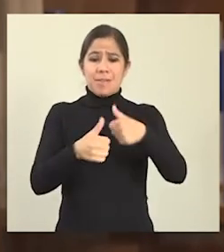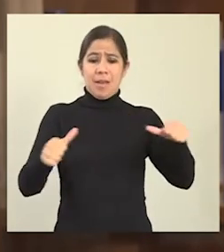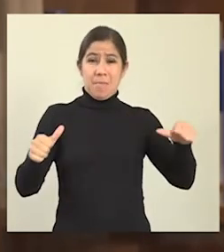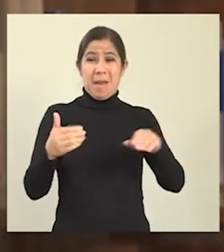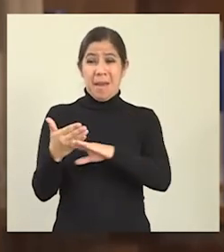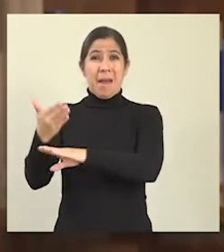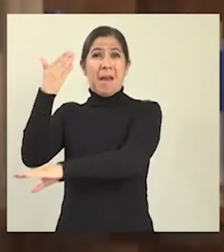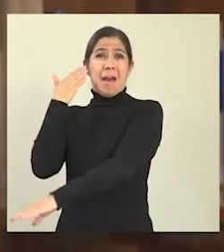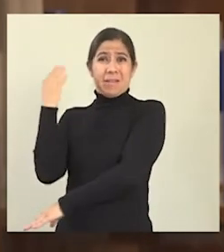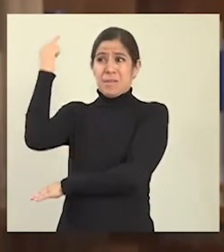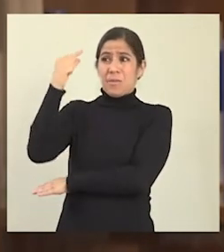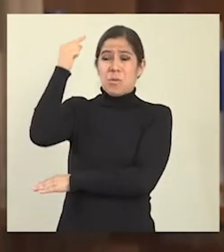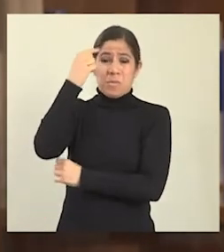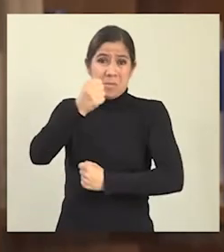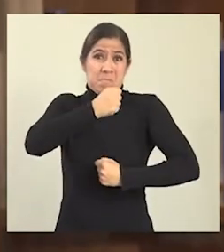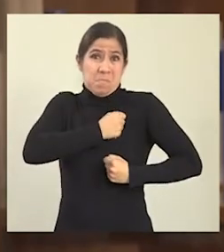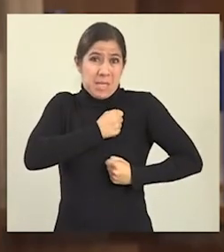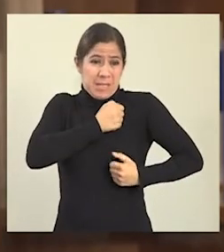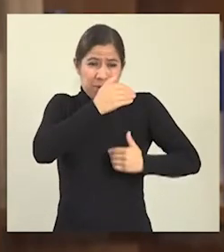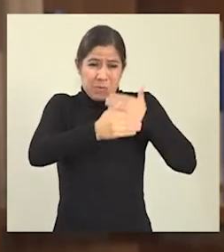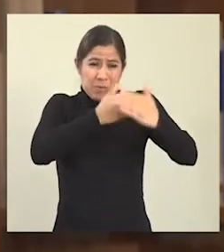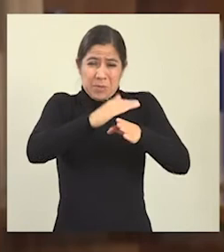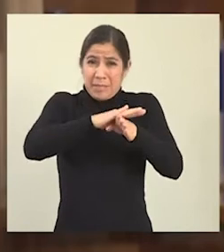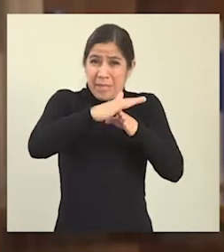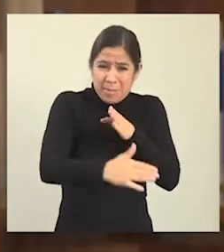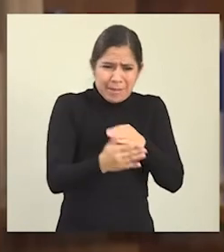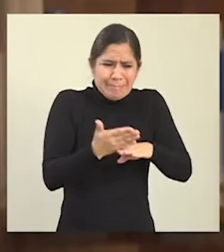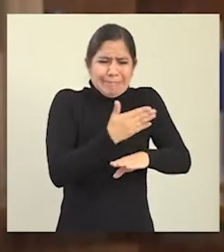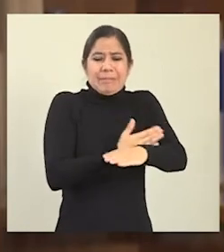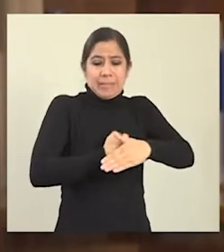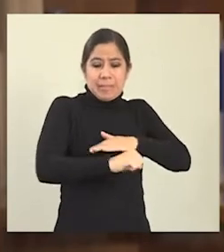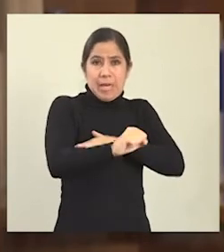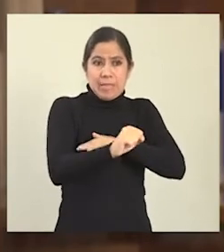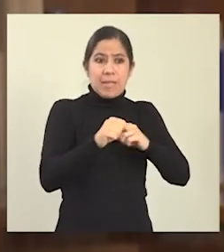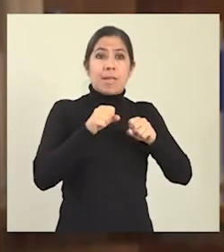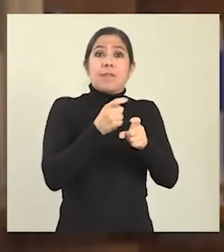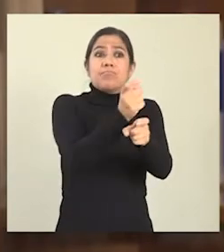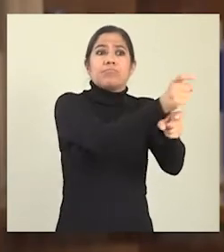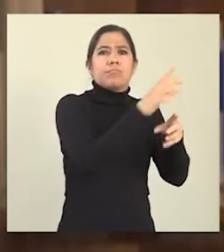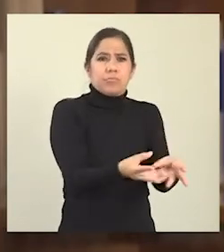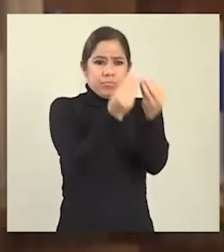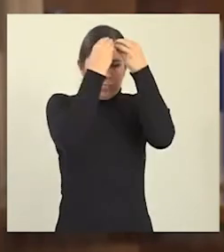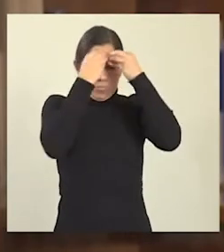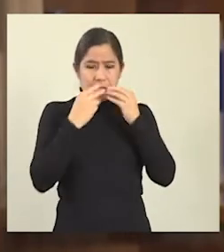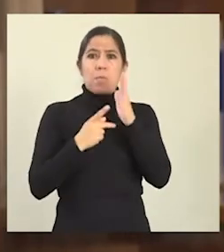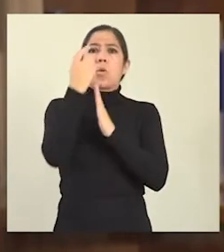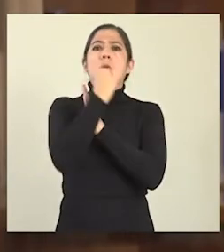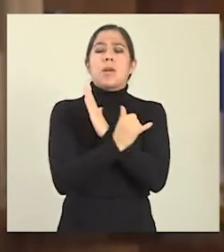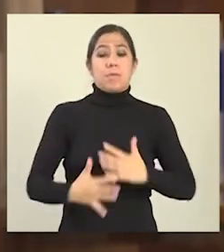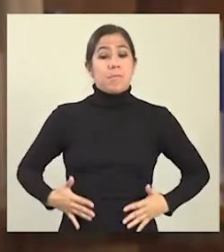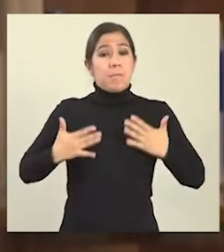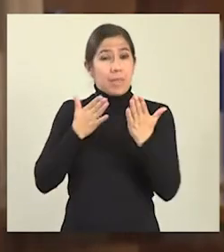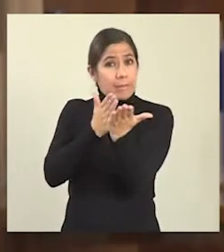nacido a meses del cierre formal del Plan Cóndor en Bolivia, cuyas secuelas han marcado mi proyecto de vida en derechos humanos